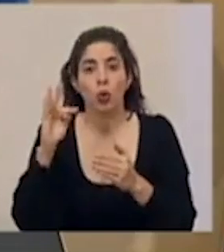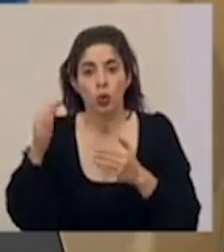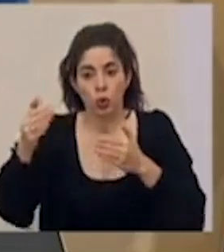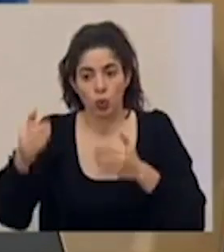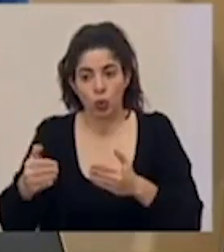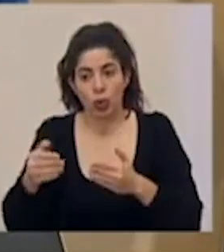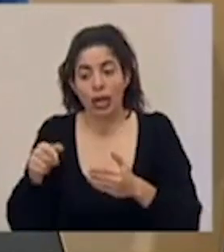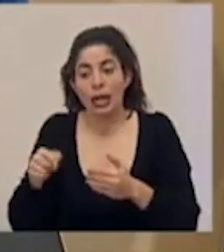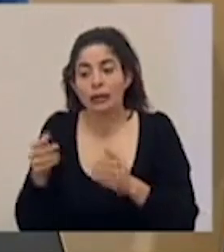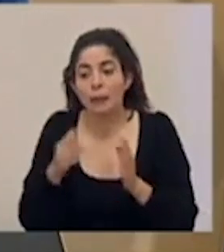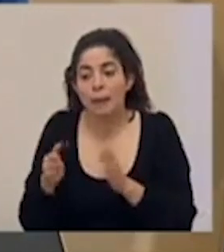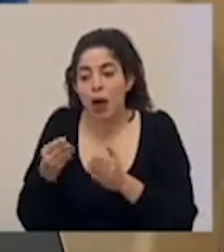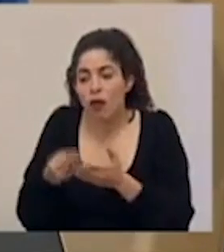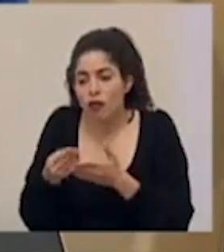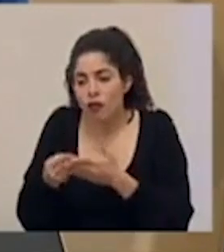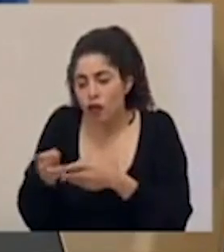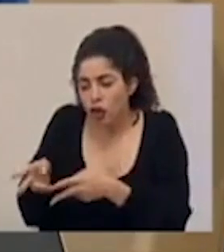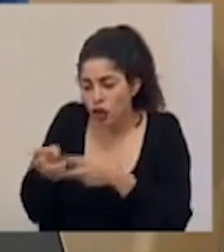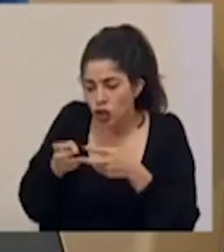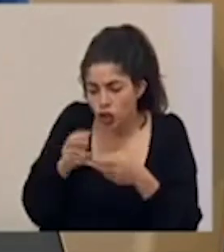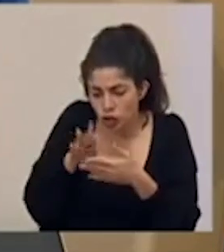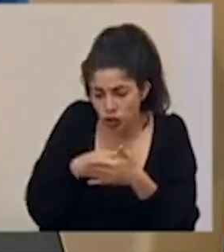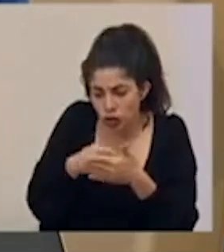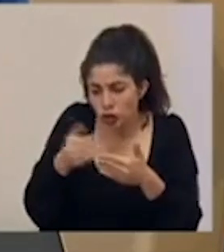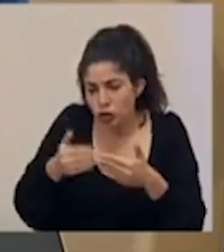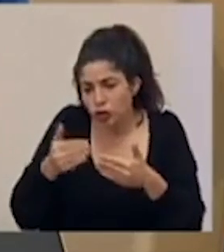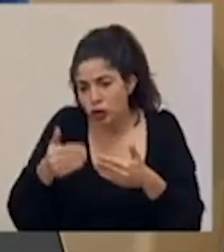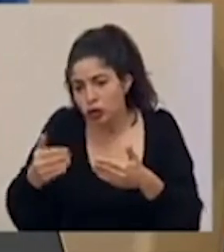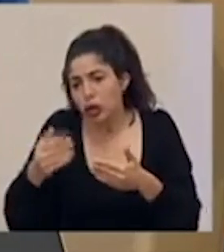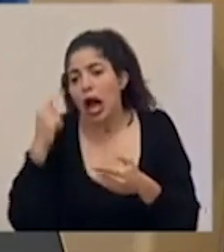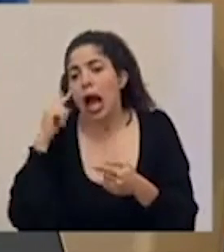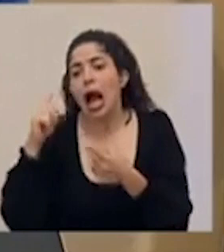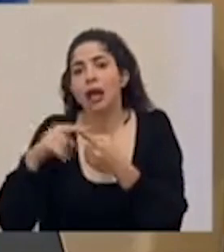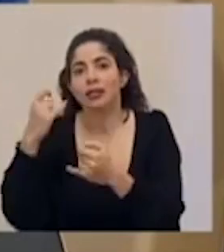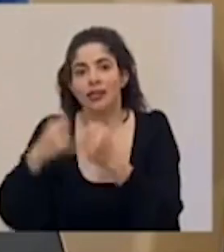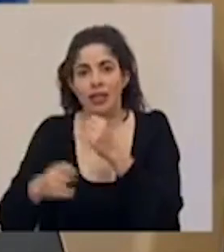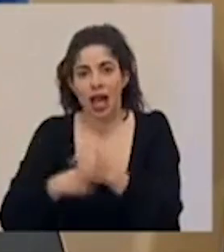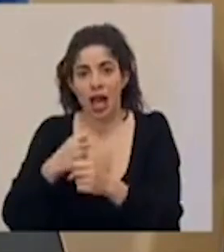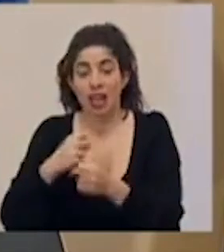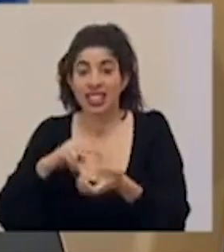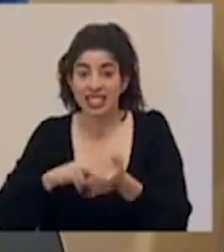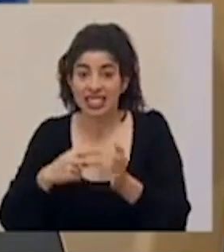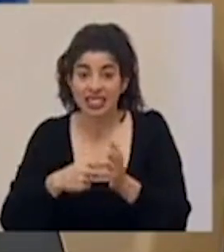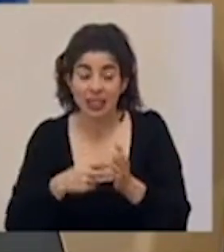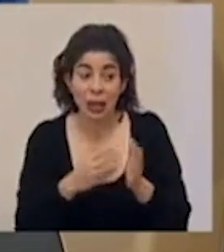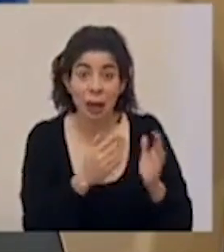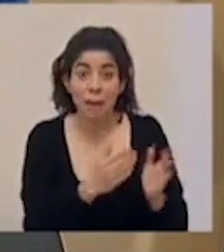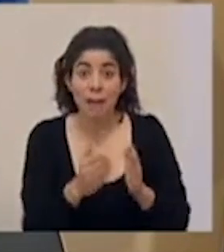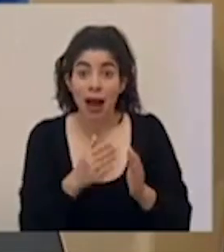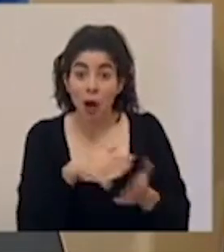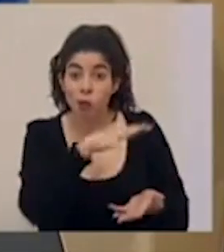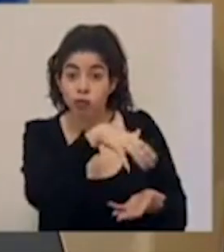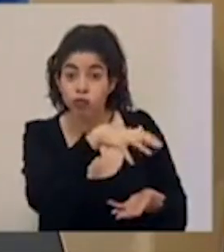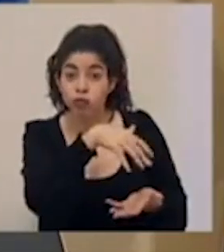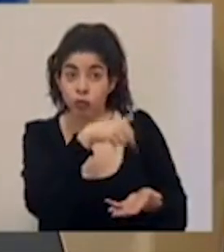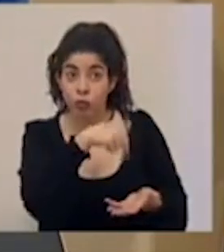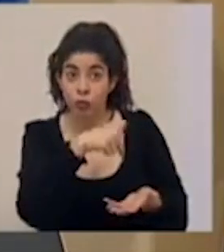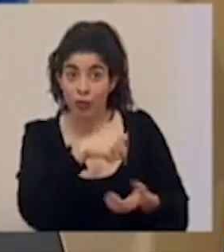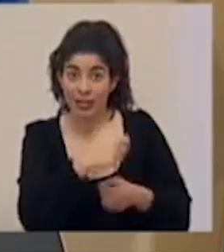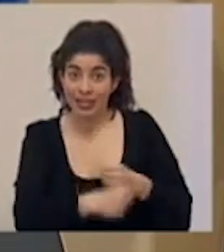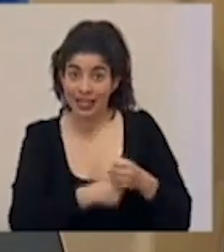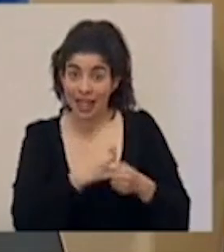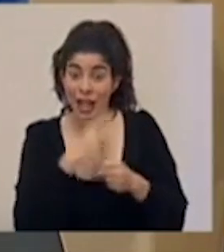terminar el año. Esto ha significado una disminución en los ingresos que estaban proyectados para